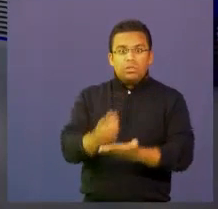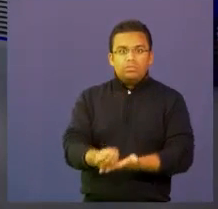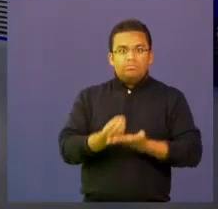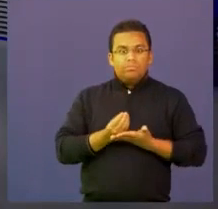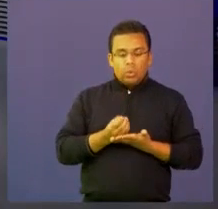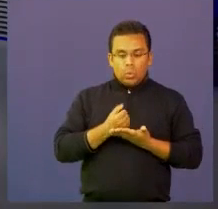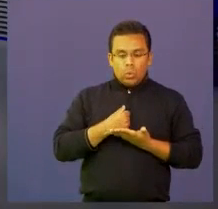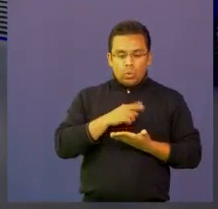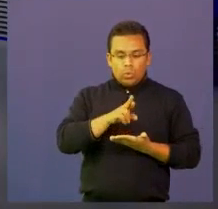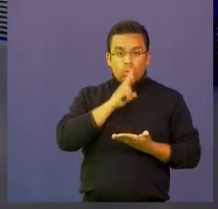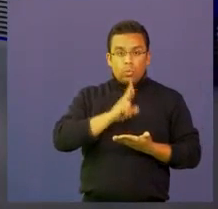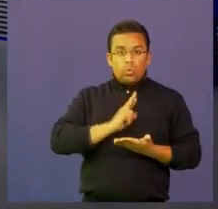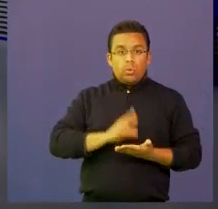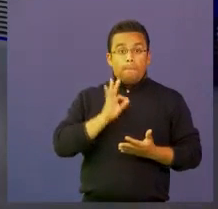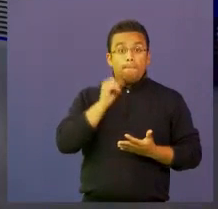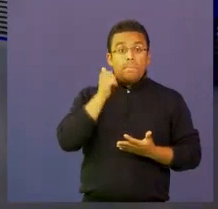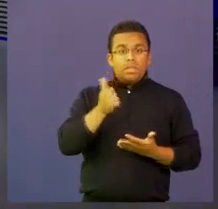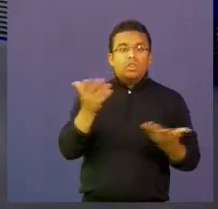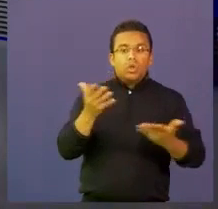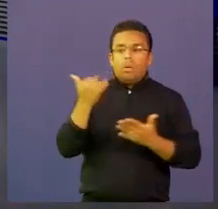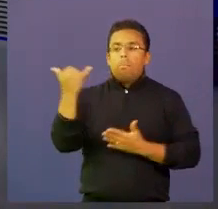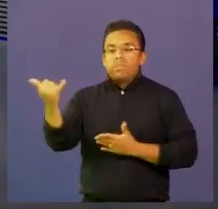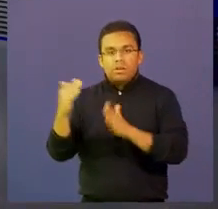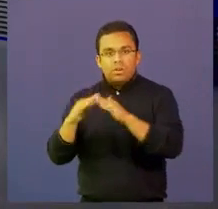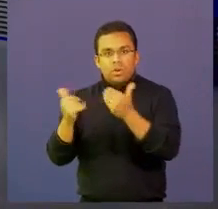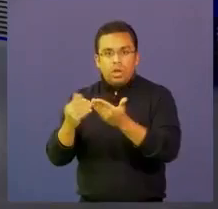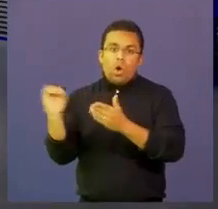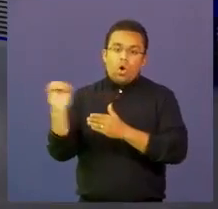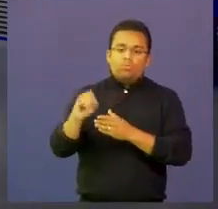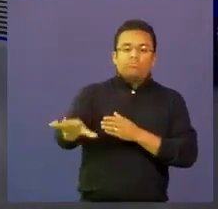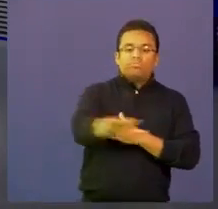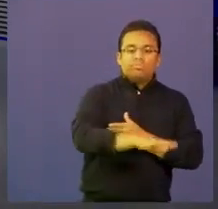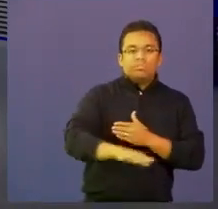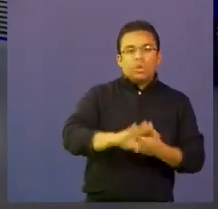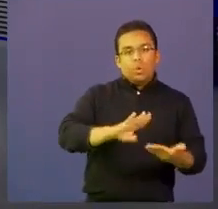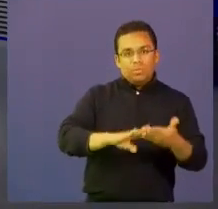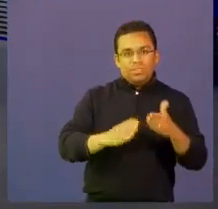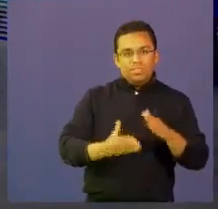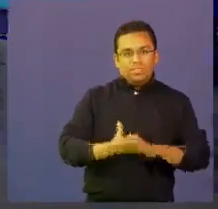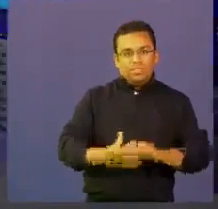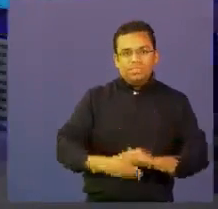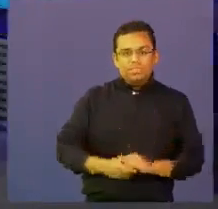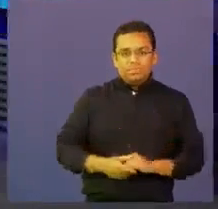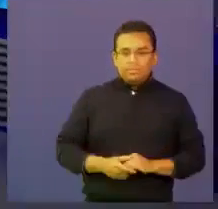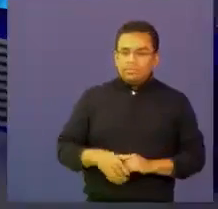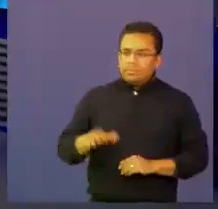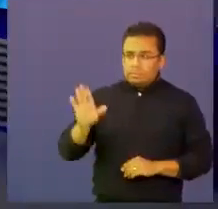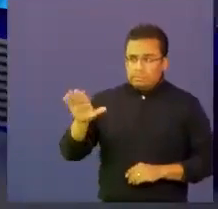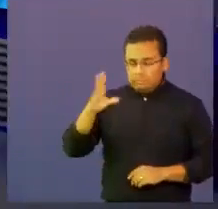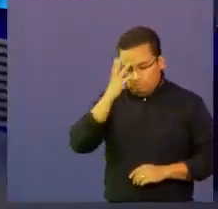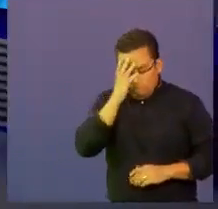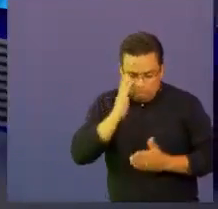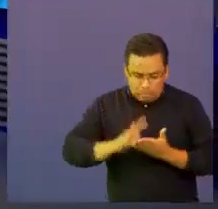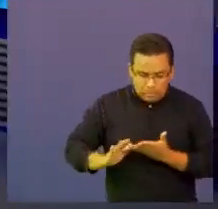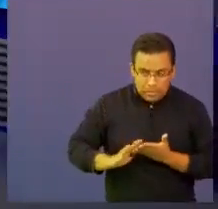en sus escuelas y en general en sus comunidades. Bueno, Paola, yo me voy a poner un poquito indiscreta contigo, ¿no?